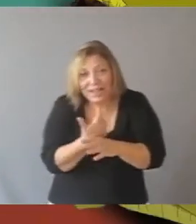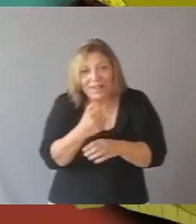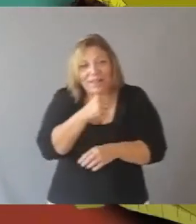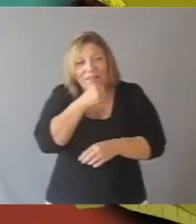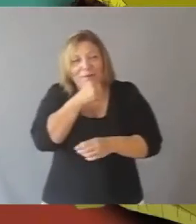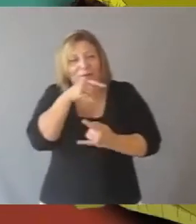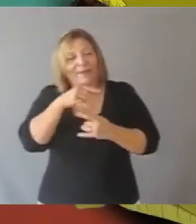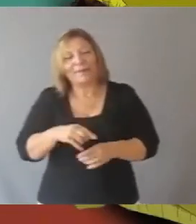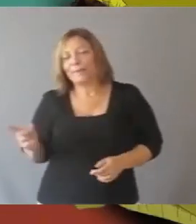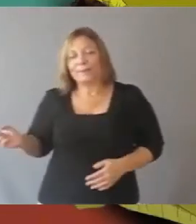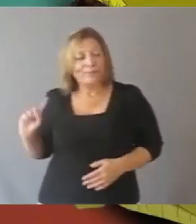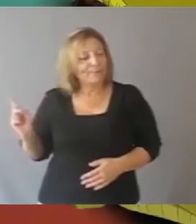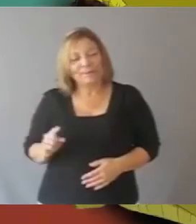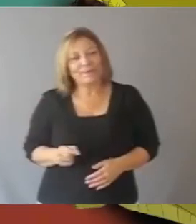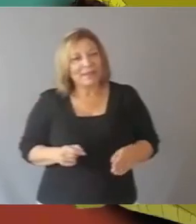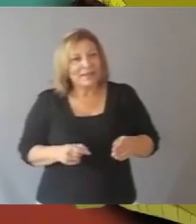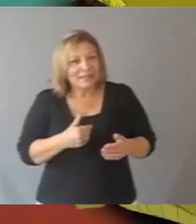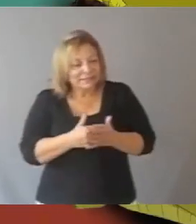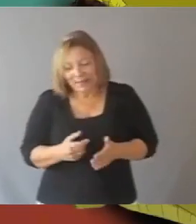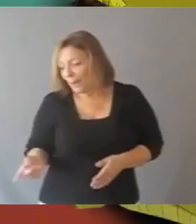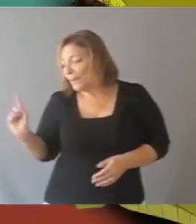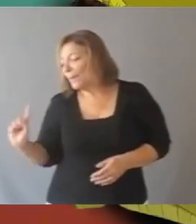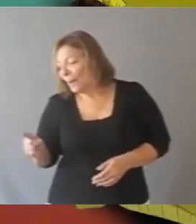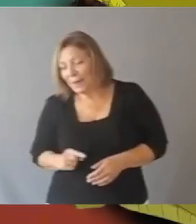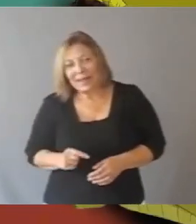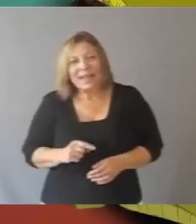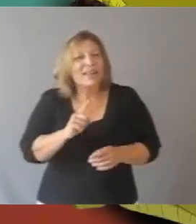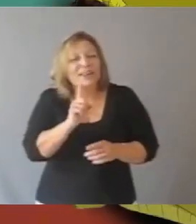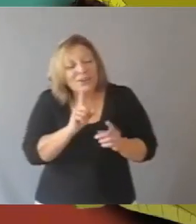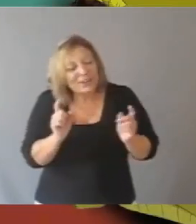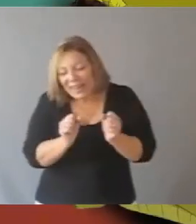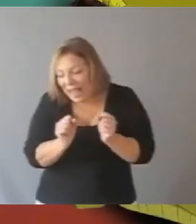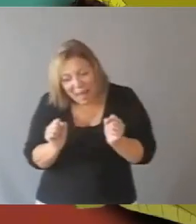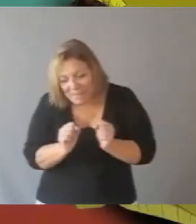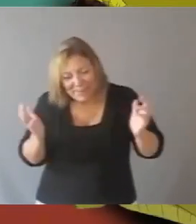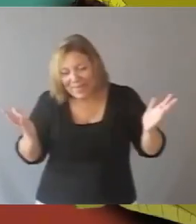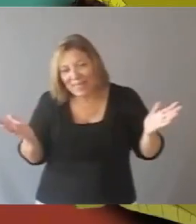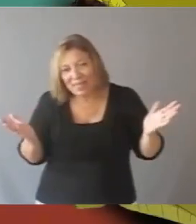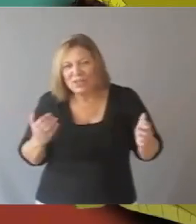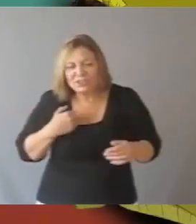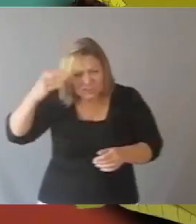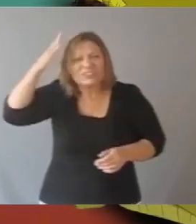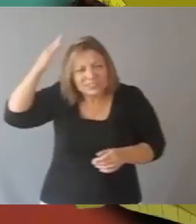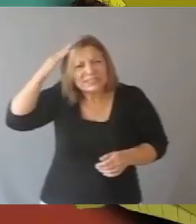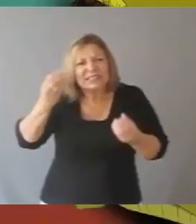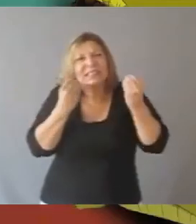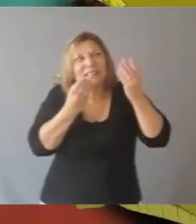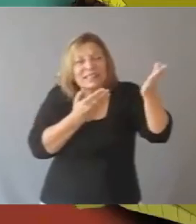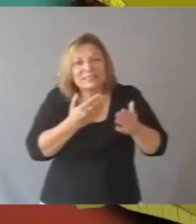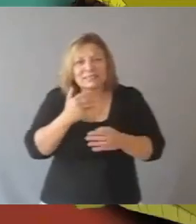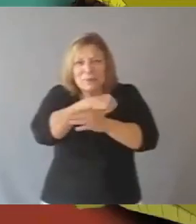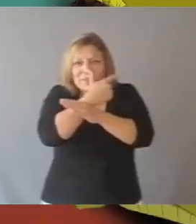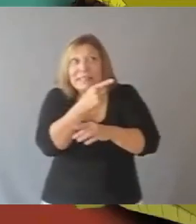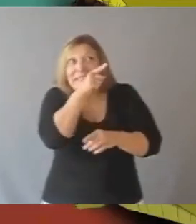!» Pero el viejo yacaré sacudió la cola al yacarecito que tenía más cerca. «¡No tengan miedo!» les gritó. «¡Yo sé lo que